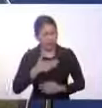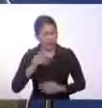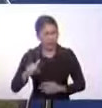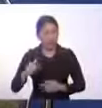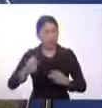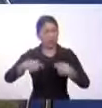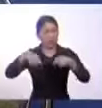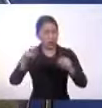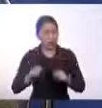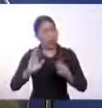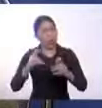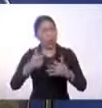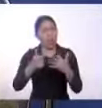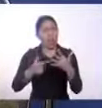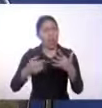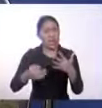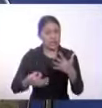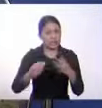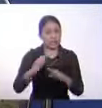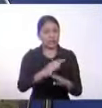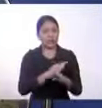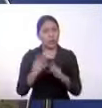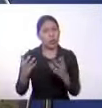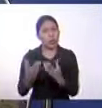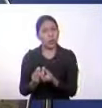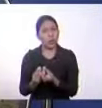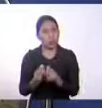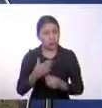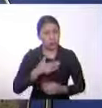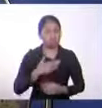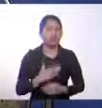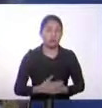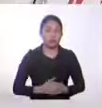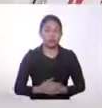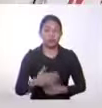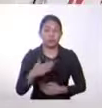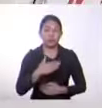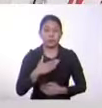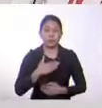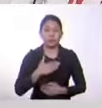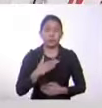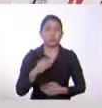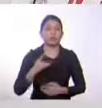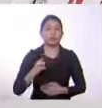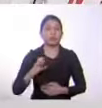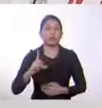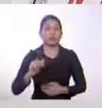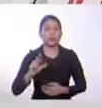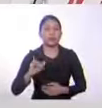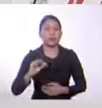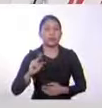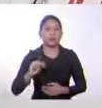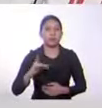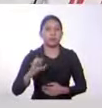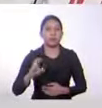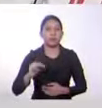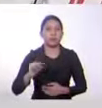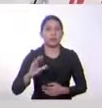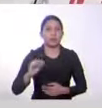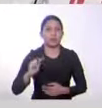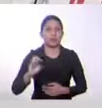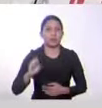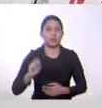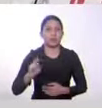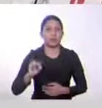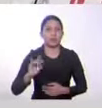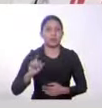que ayuden a proteger los derechos de estos grupos minoritarios, Alba? Por ejemplo, tenemos la Declaración de Naciones Unidas sobre la eliminación de todas las